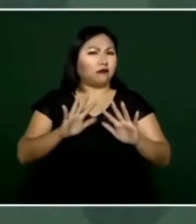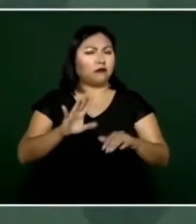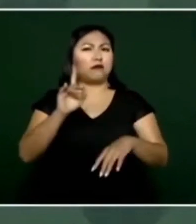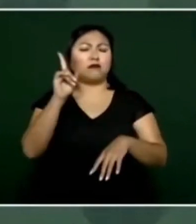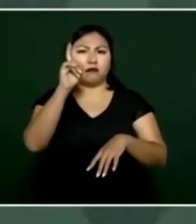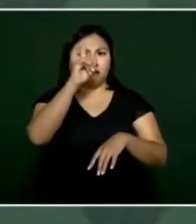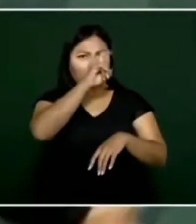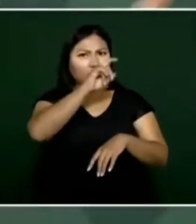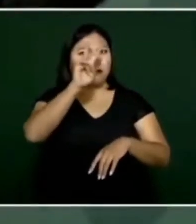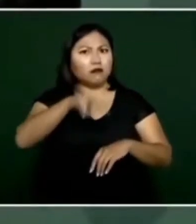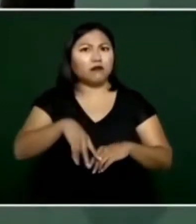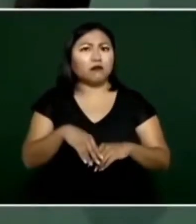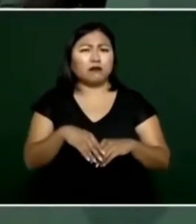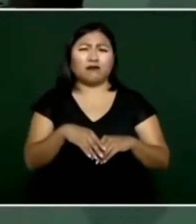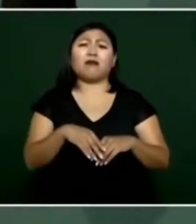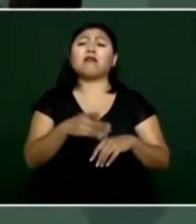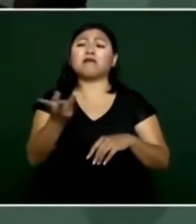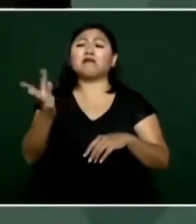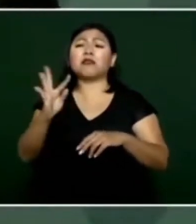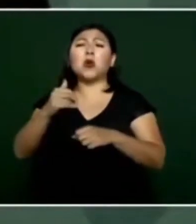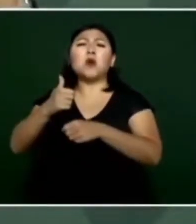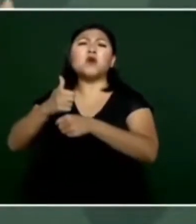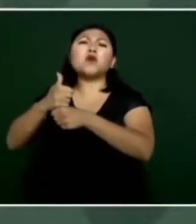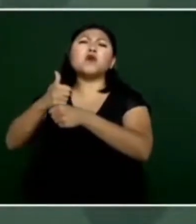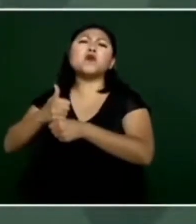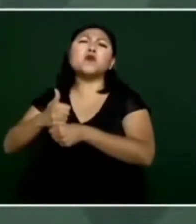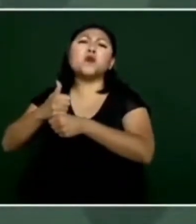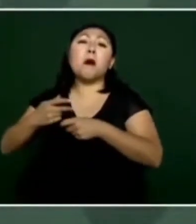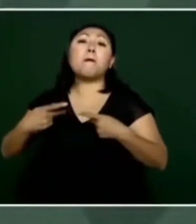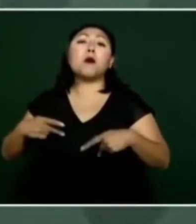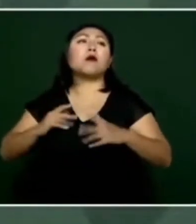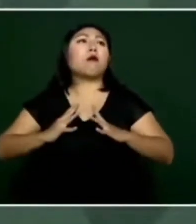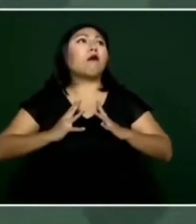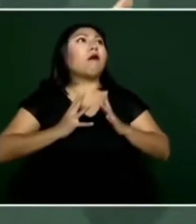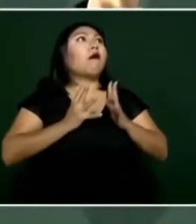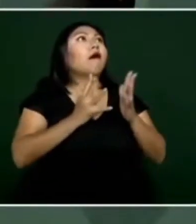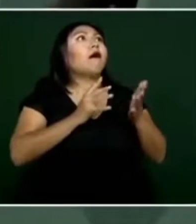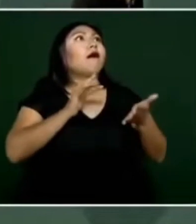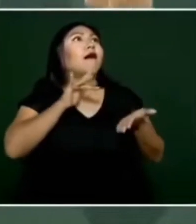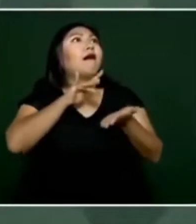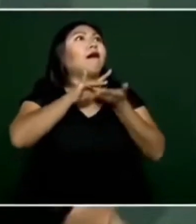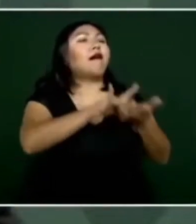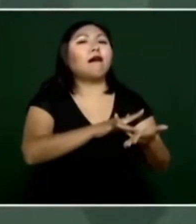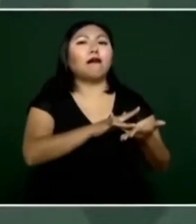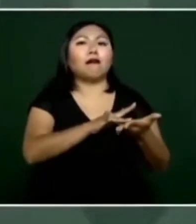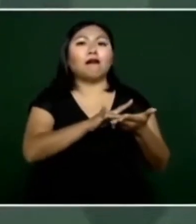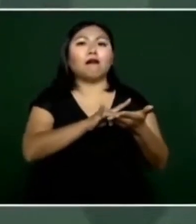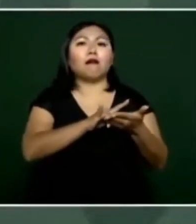cuánto daño han causado con la publicidad